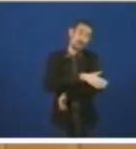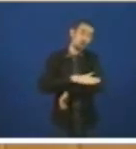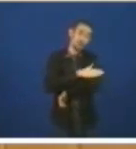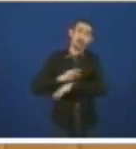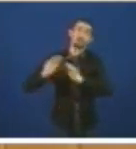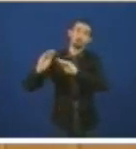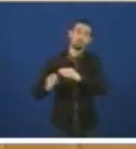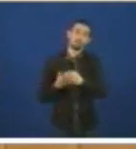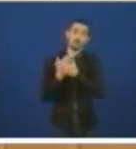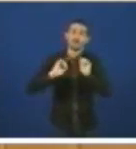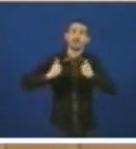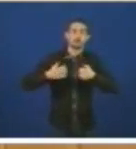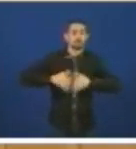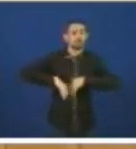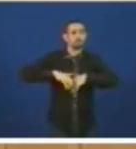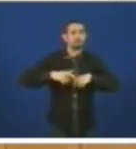aventamento do Beto Astano.